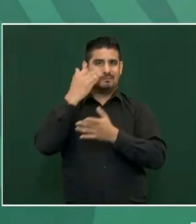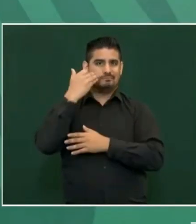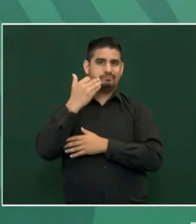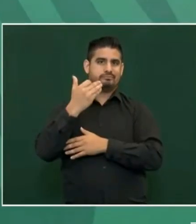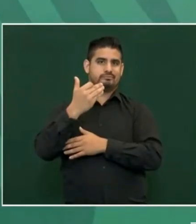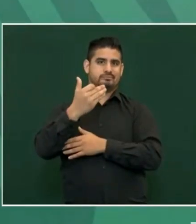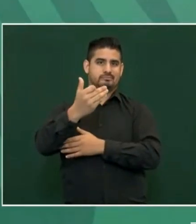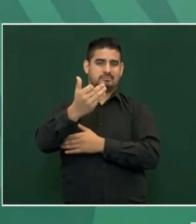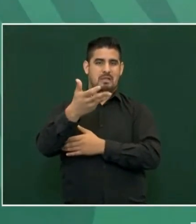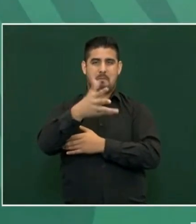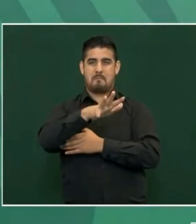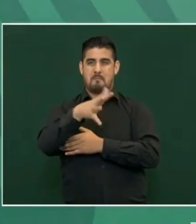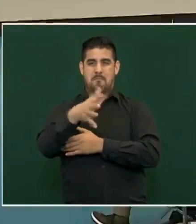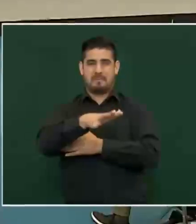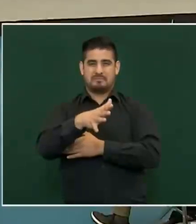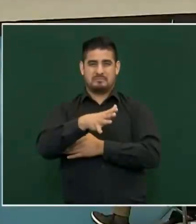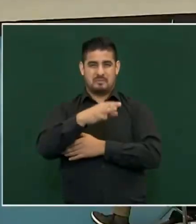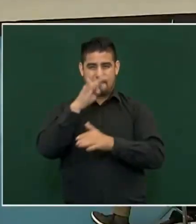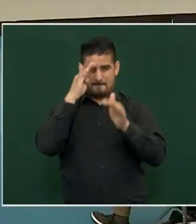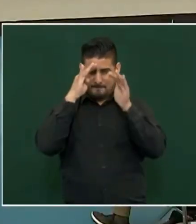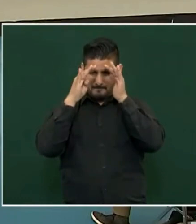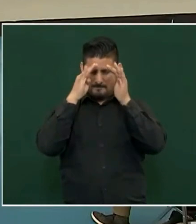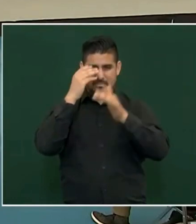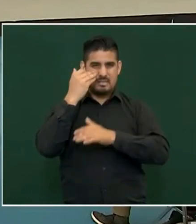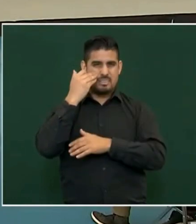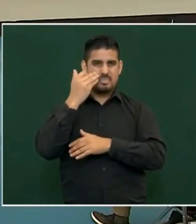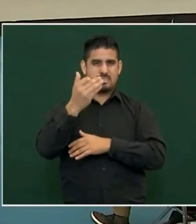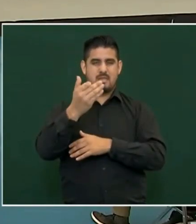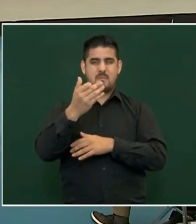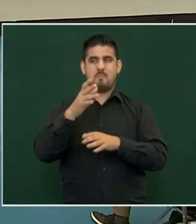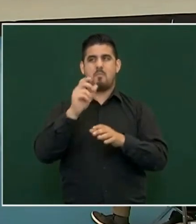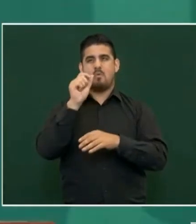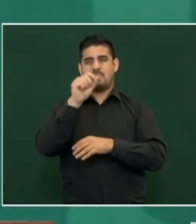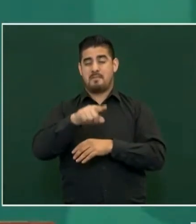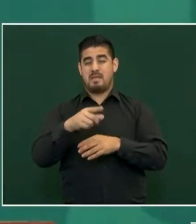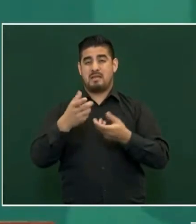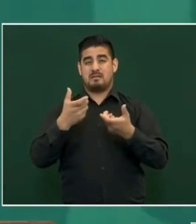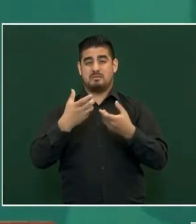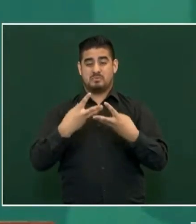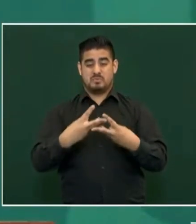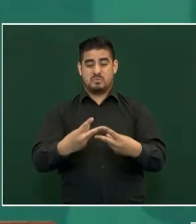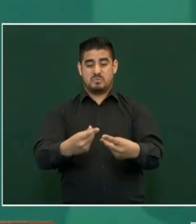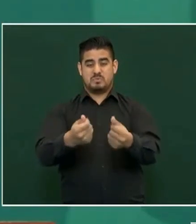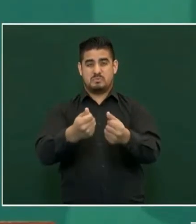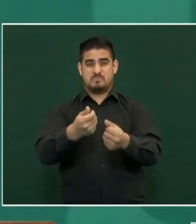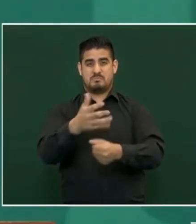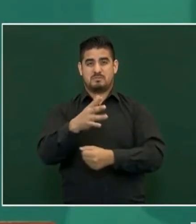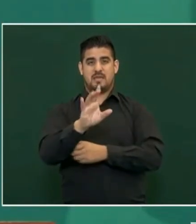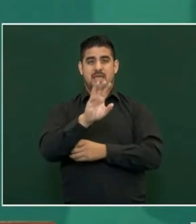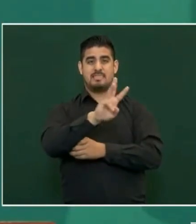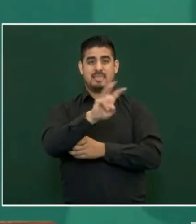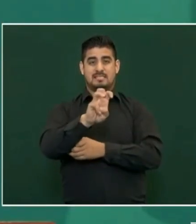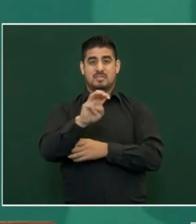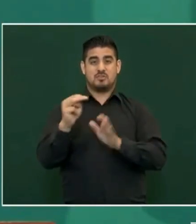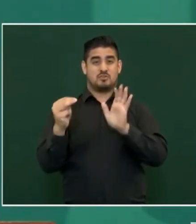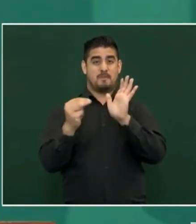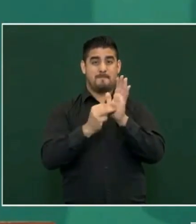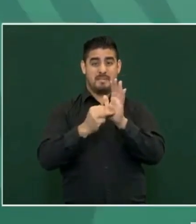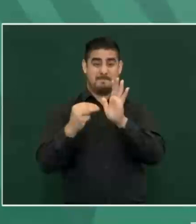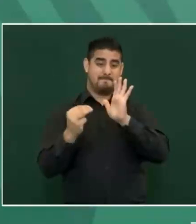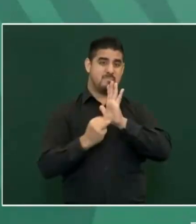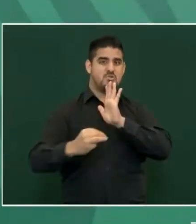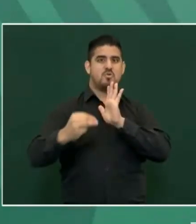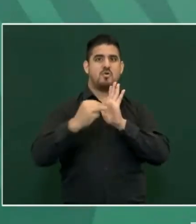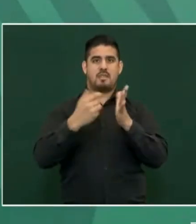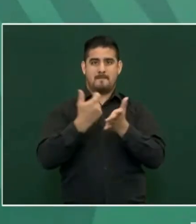Tenían estimado un gasto de 300 mil millones de